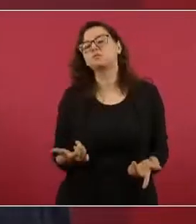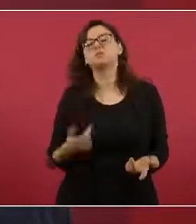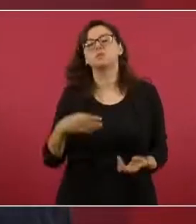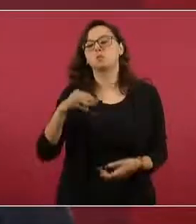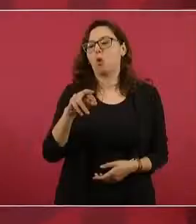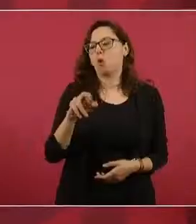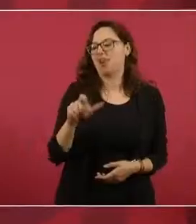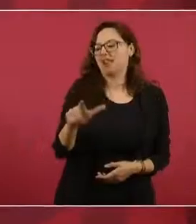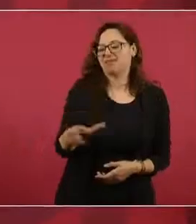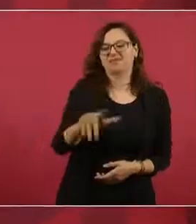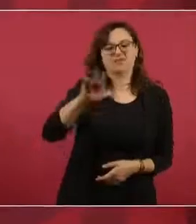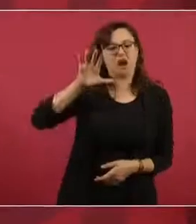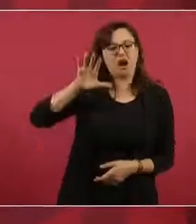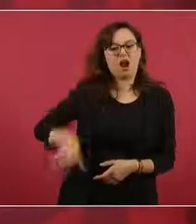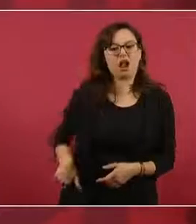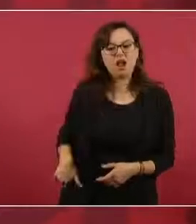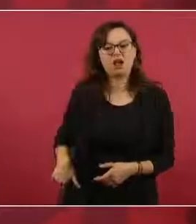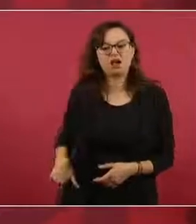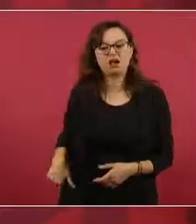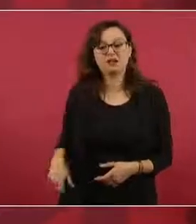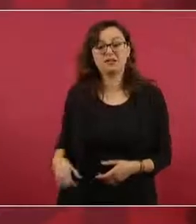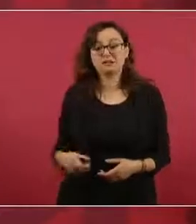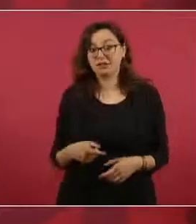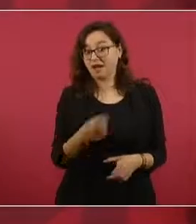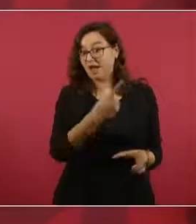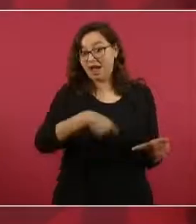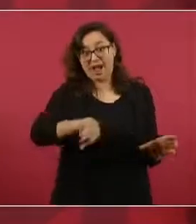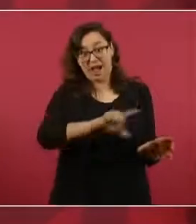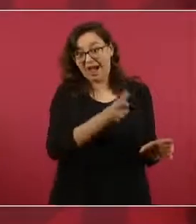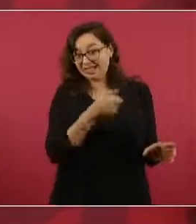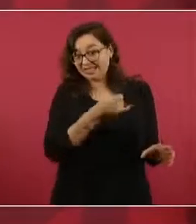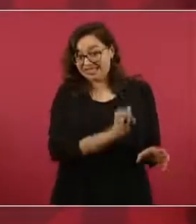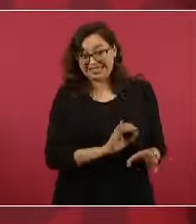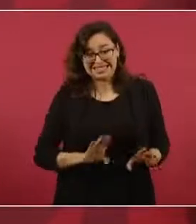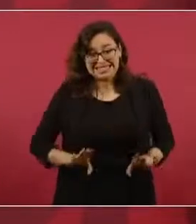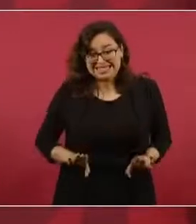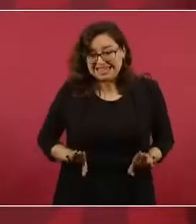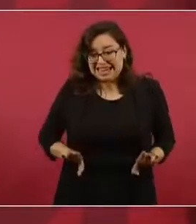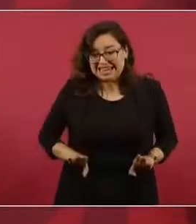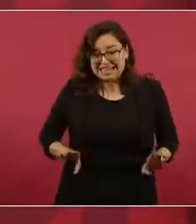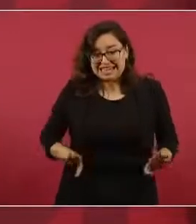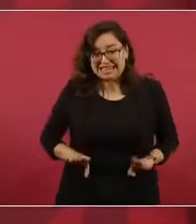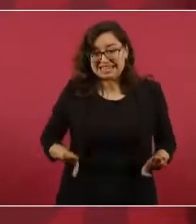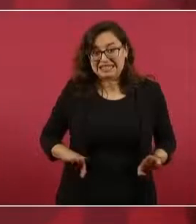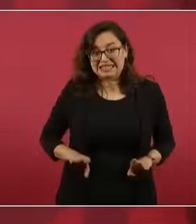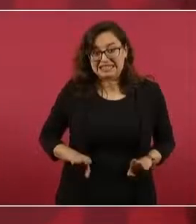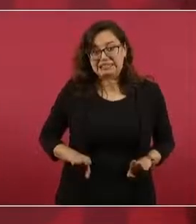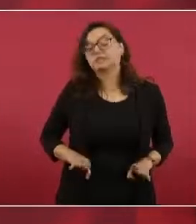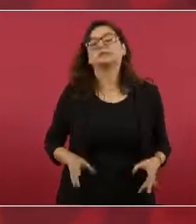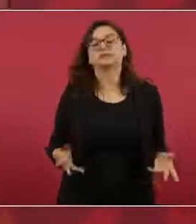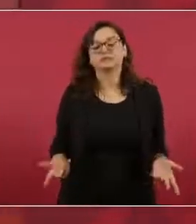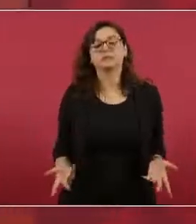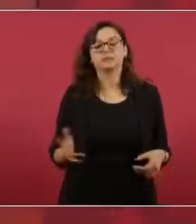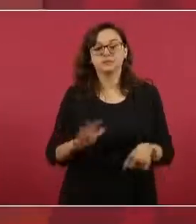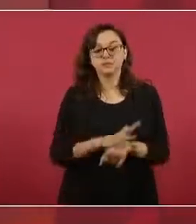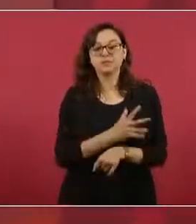índole. Por eso crearon lo del